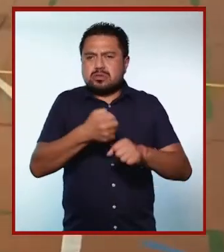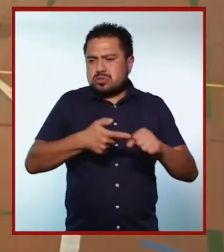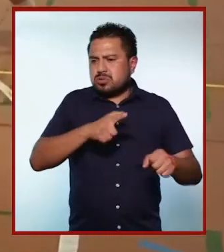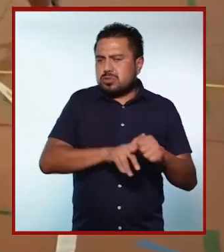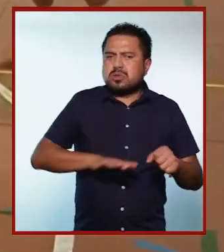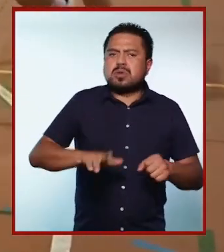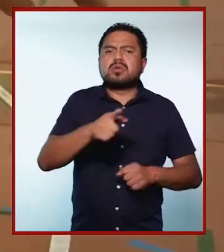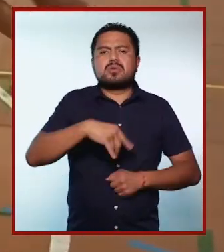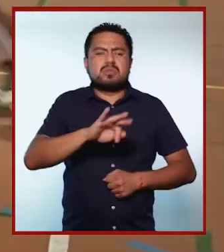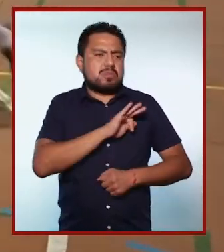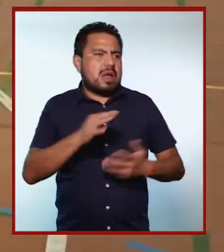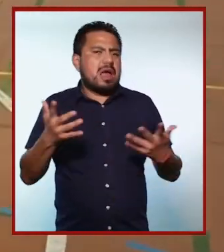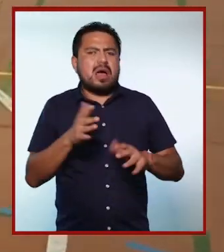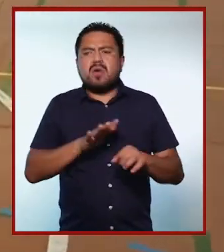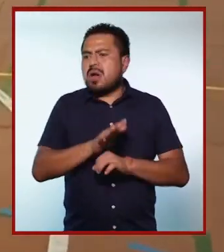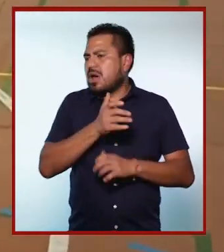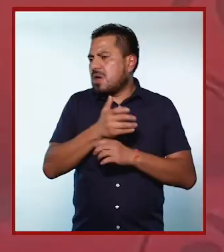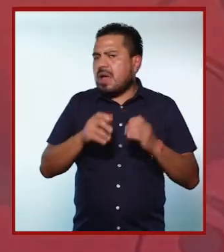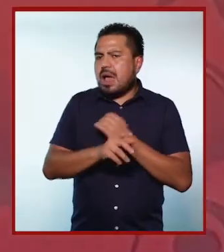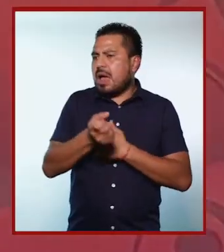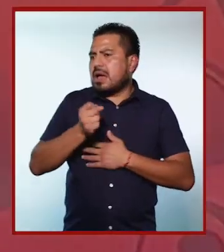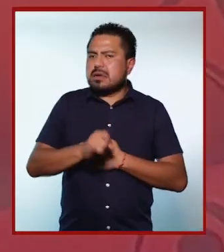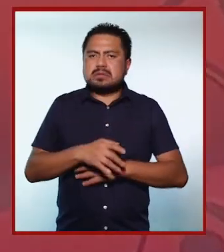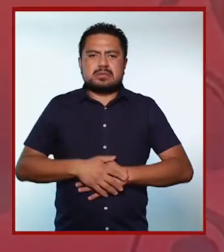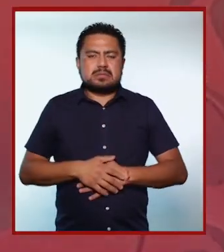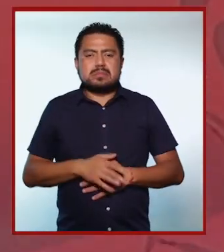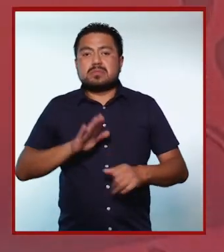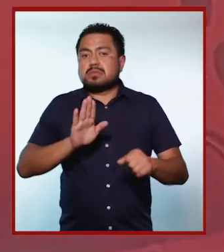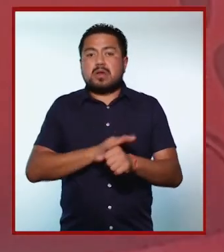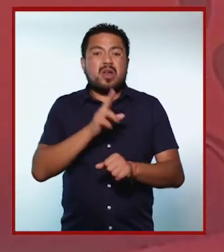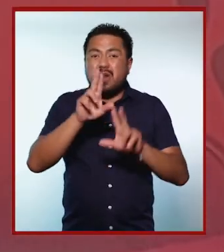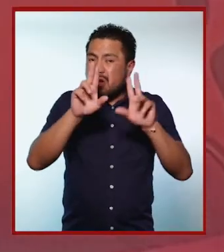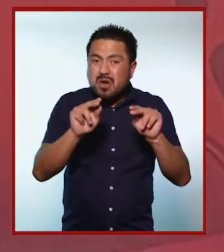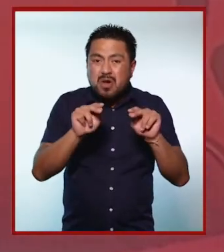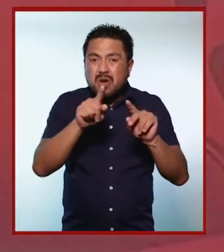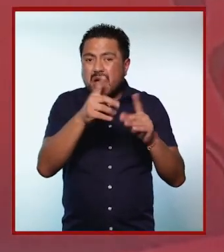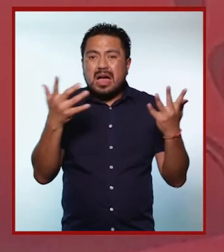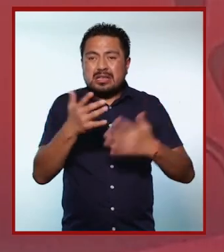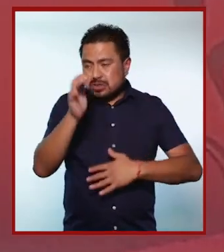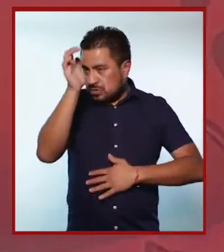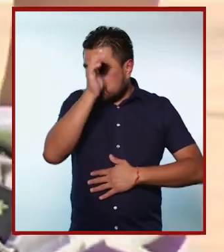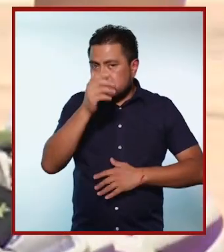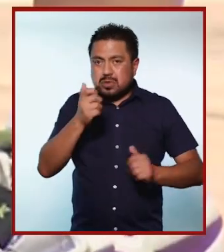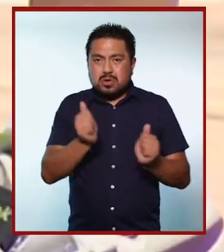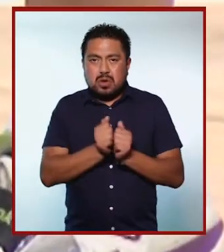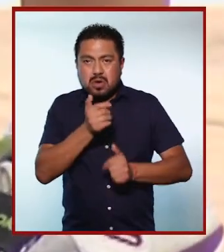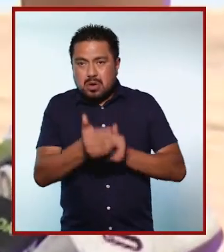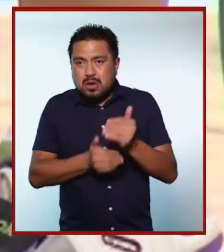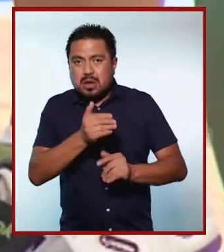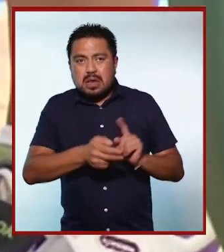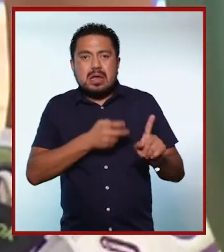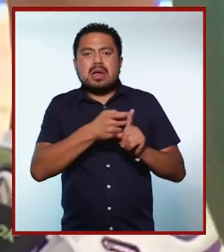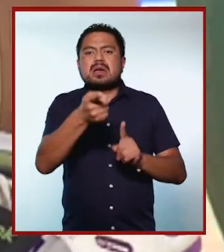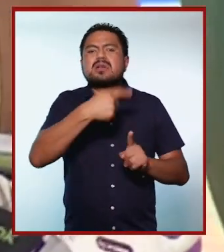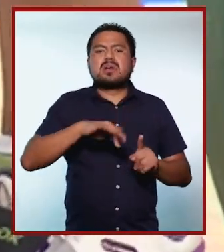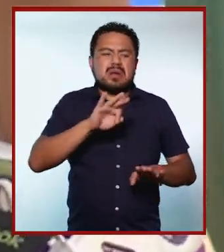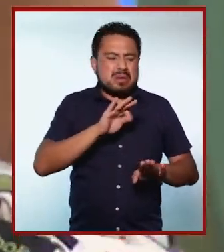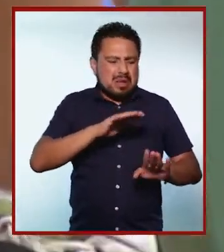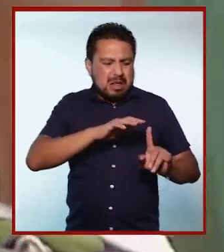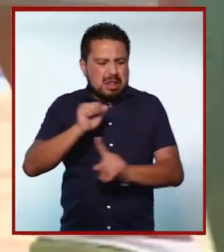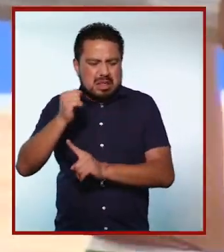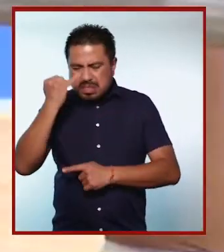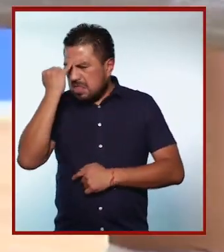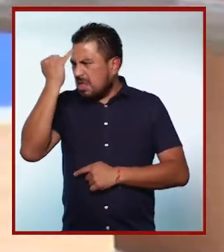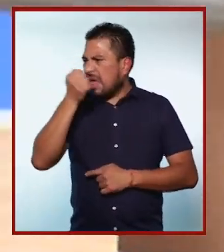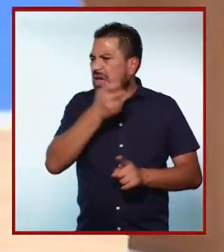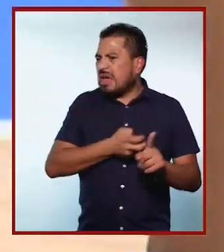sociedad, que son capaces de hacer tal o cuáles cosas, ¿no? Porque si no hacemos consciente este proceso, si nos vamos